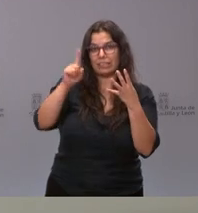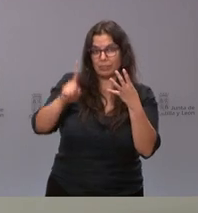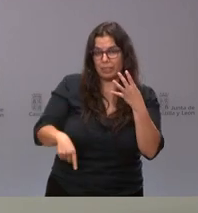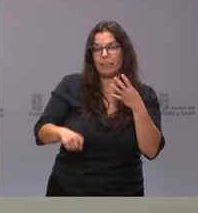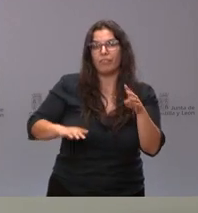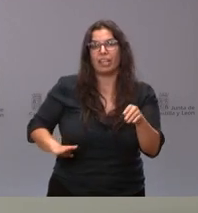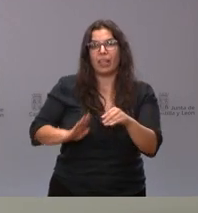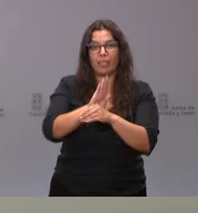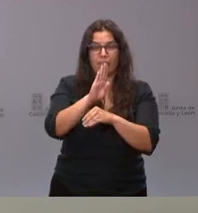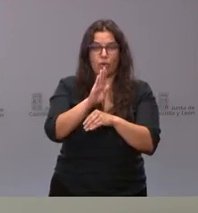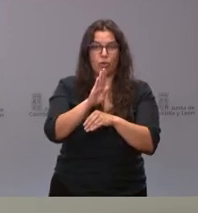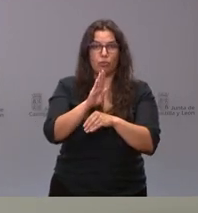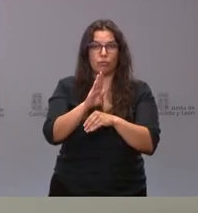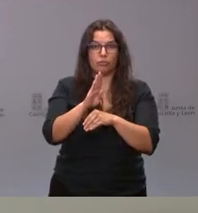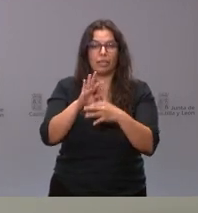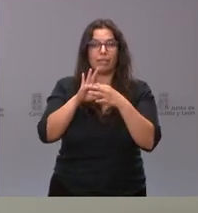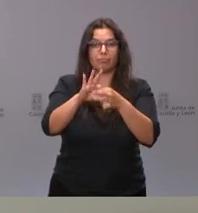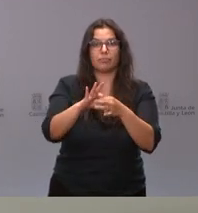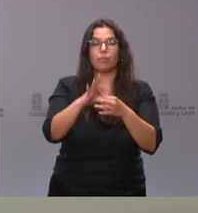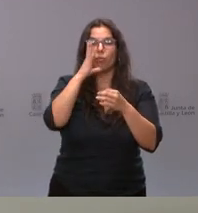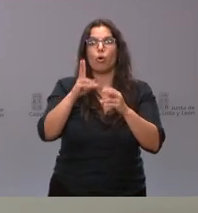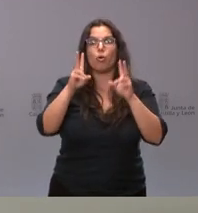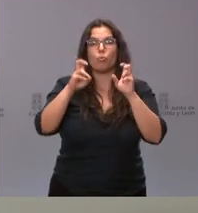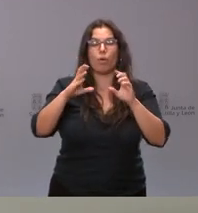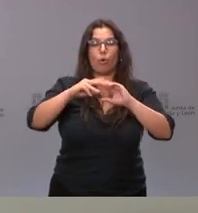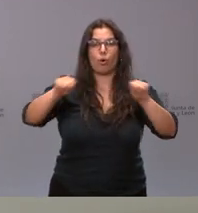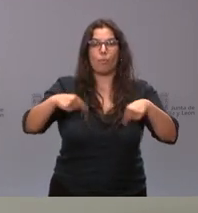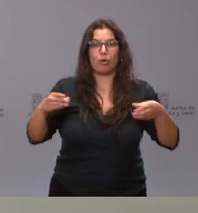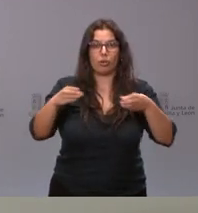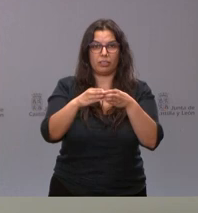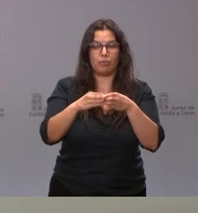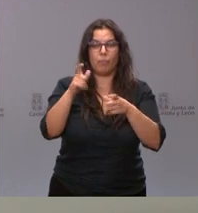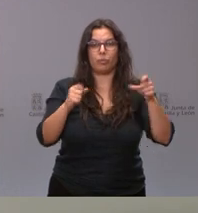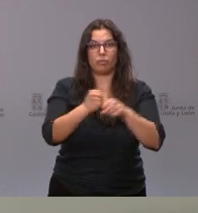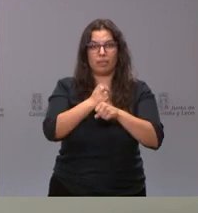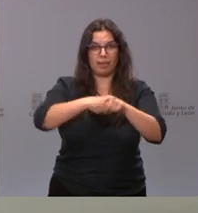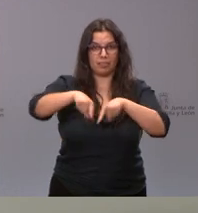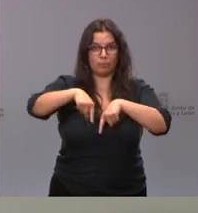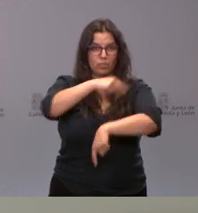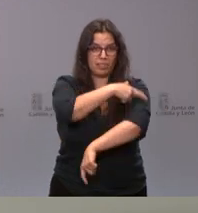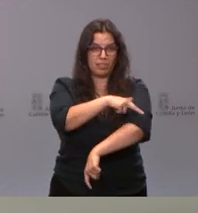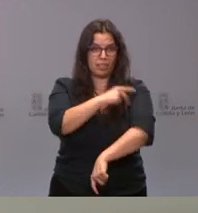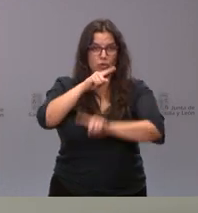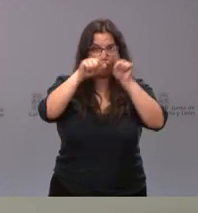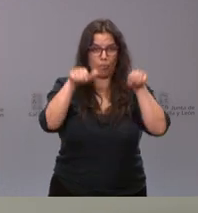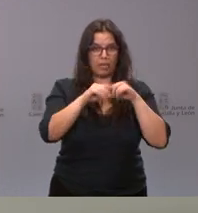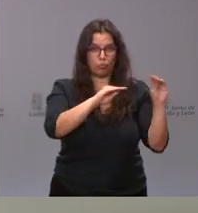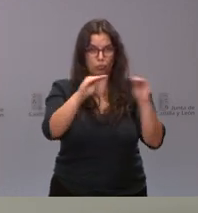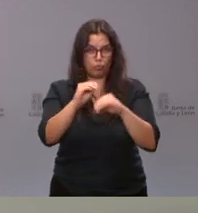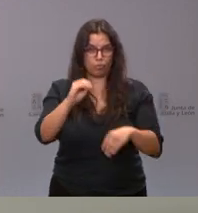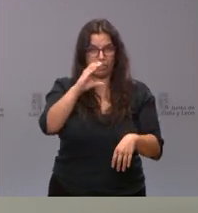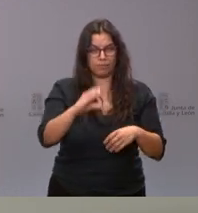financiación del coste vinculado al nuevo convenio colectivo del personal en el ámbito del transporte público sanitario.